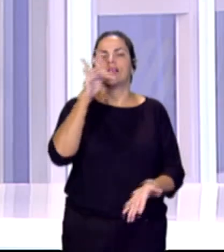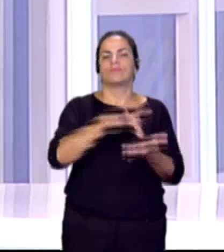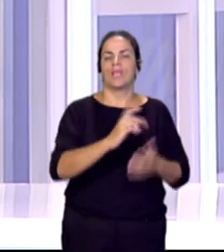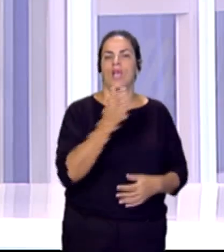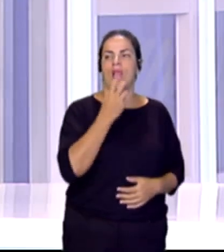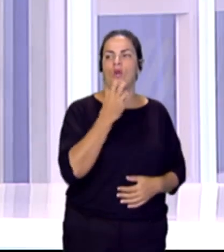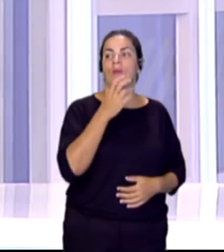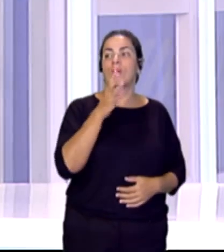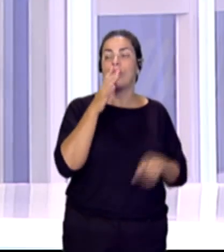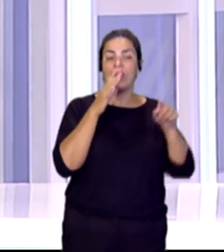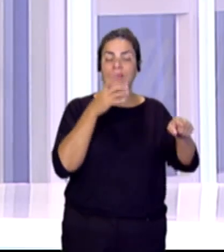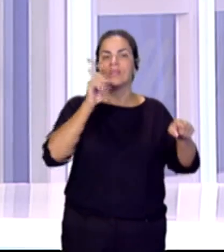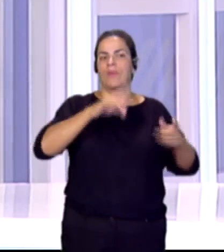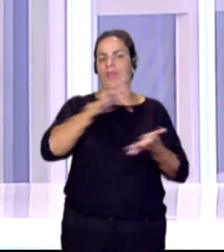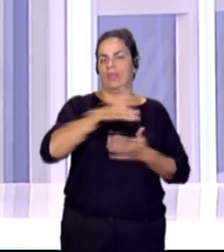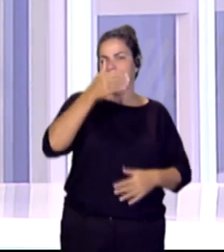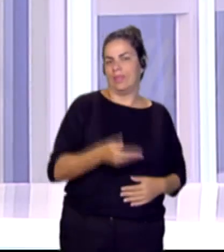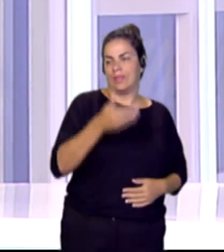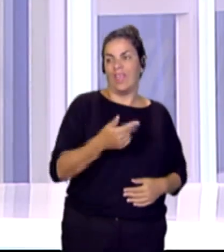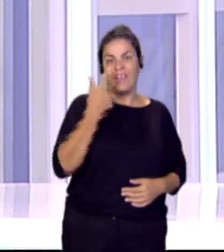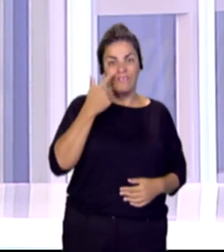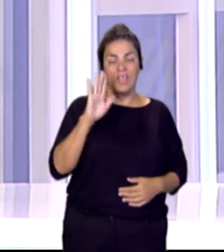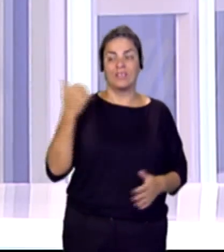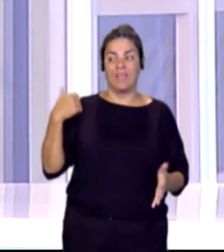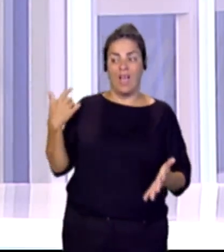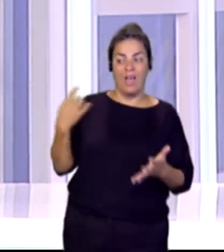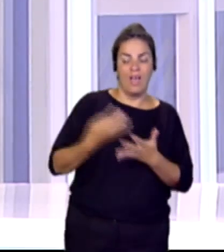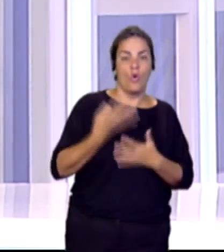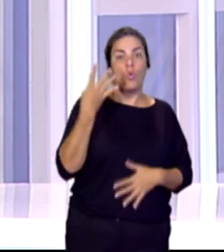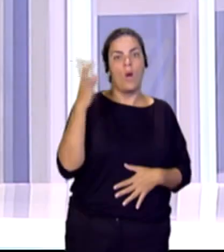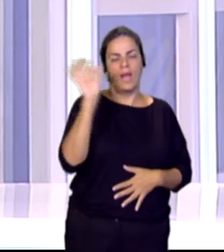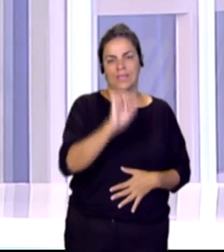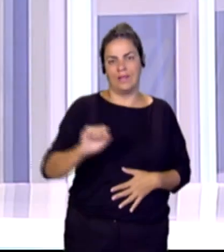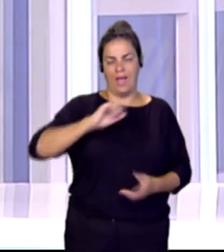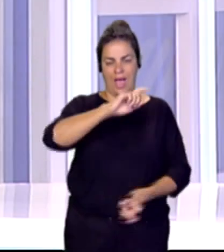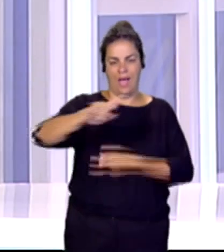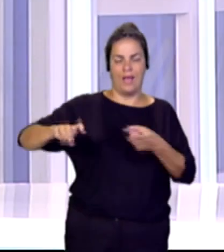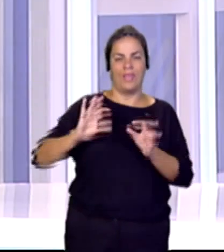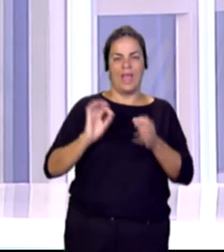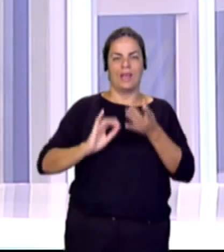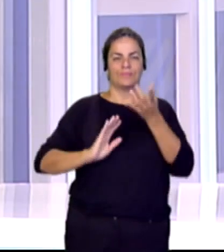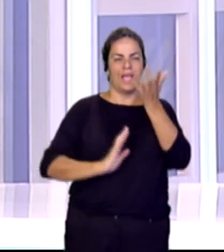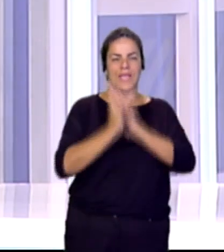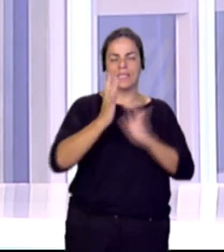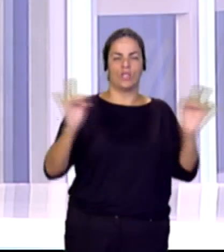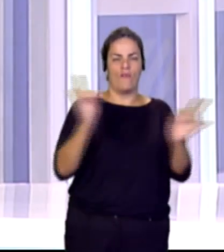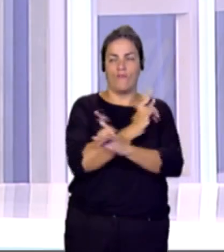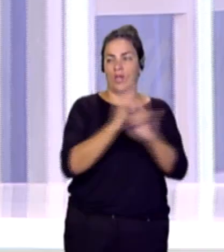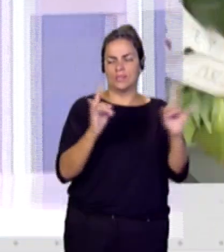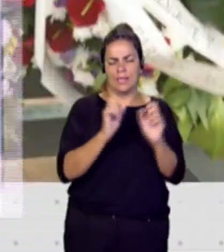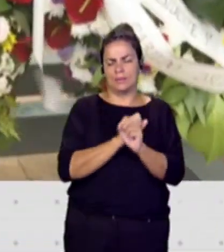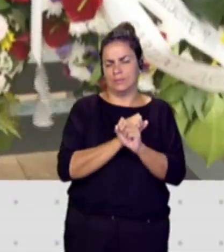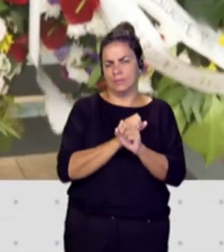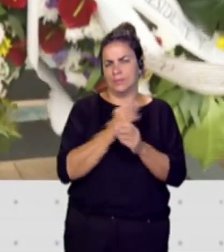Y también hay allí otra fecha señalada. Fíjense que se cumplen 40 años del incendio forestal más mortal de la historia